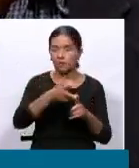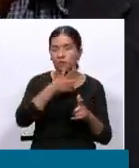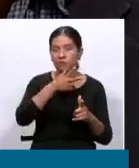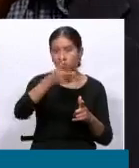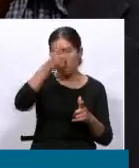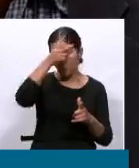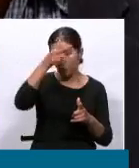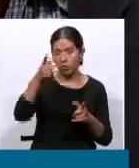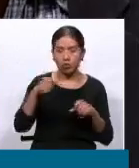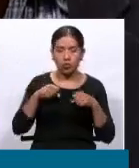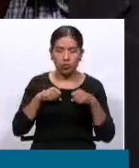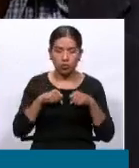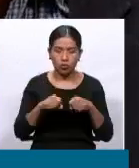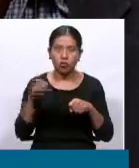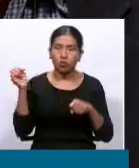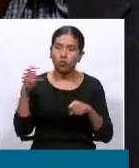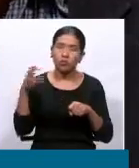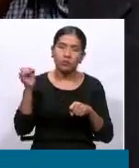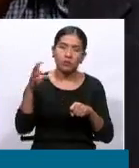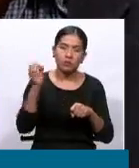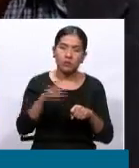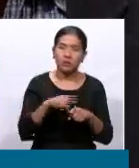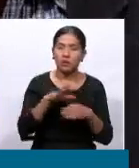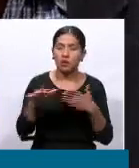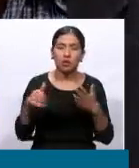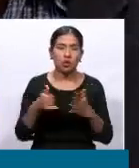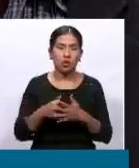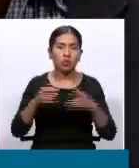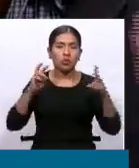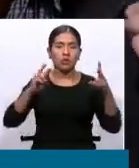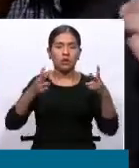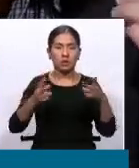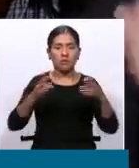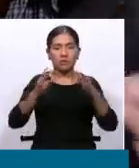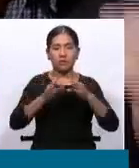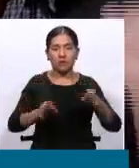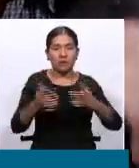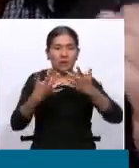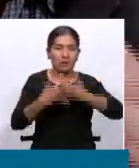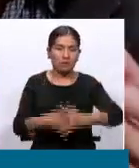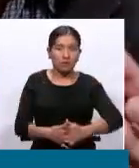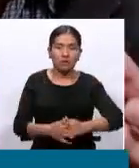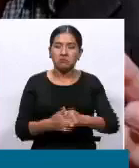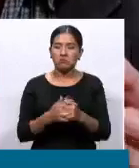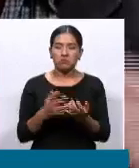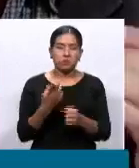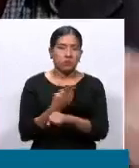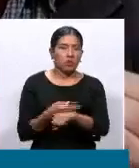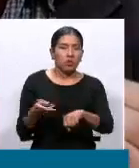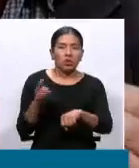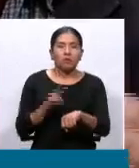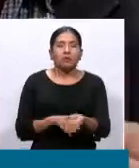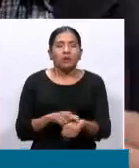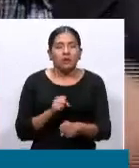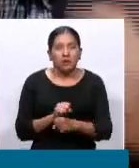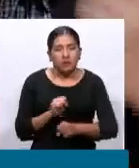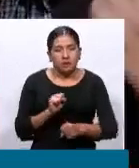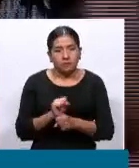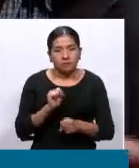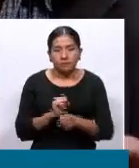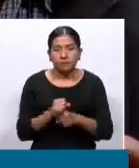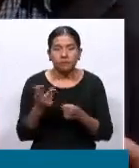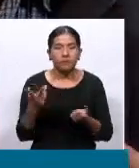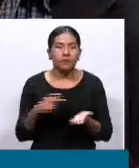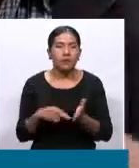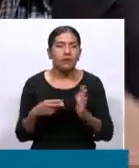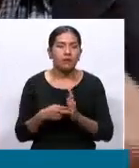supermercados, el sistema financiero, todos ellos están operando con normalidad. ¿Esto qué significa? Las